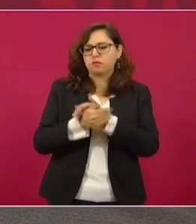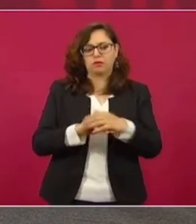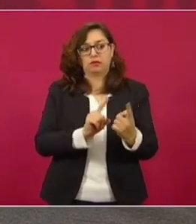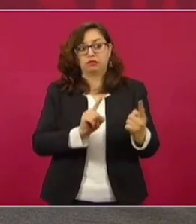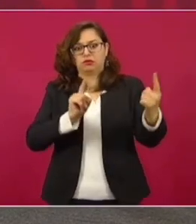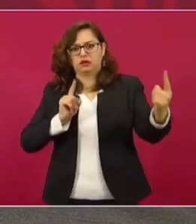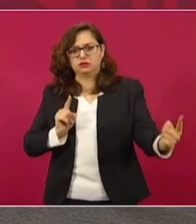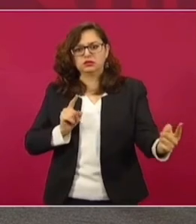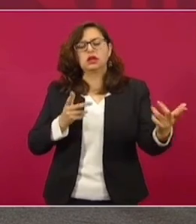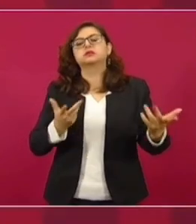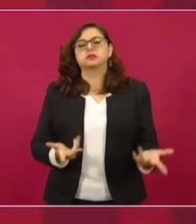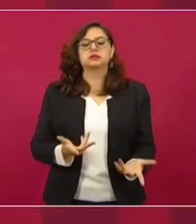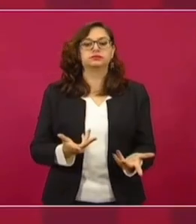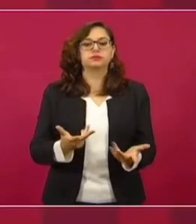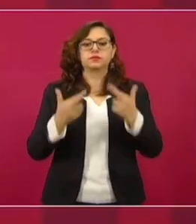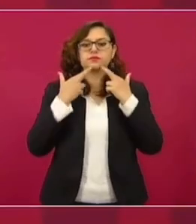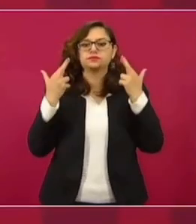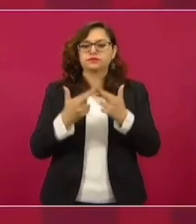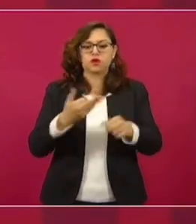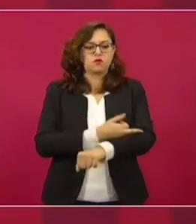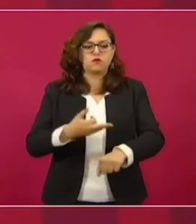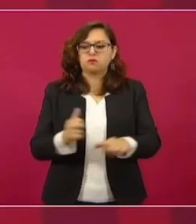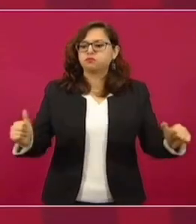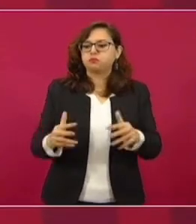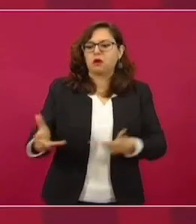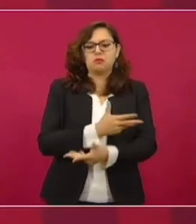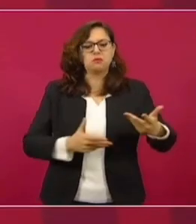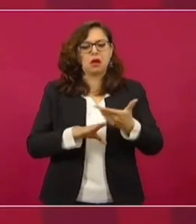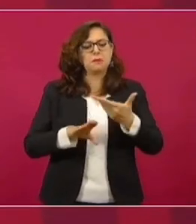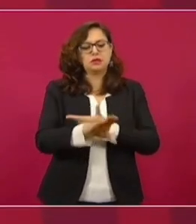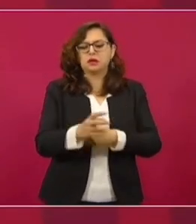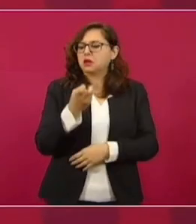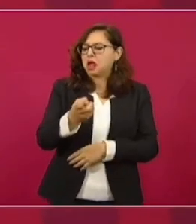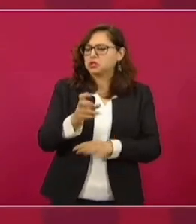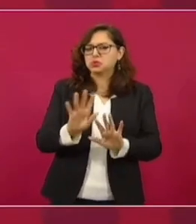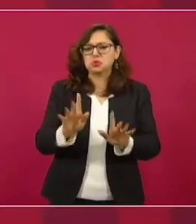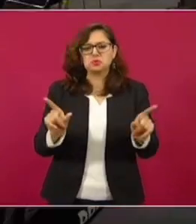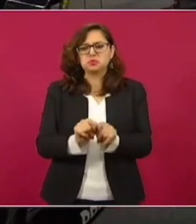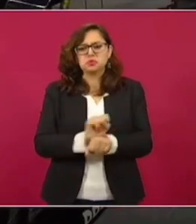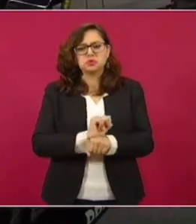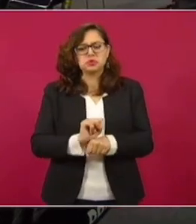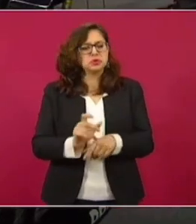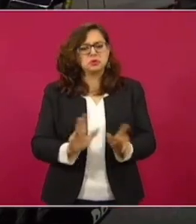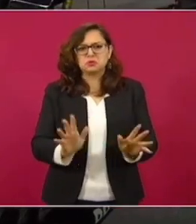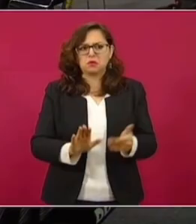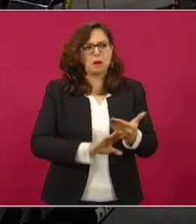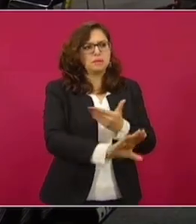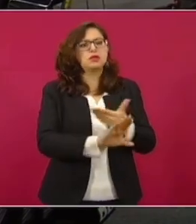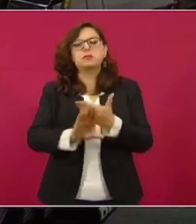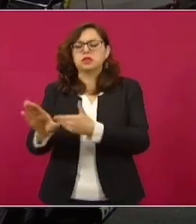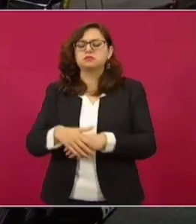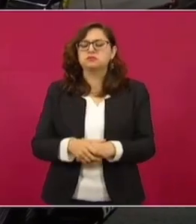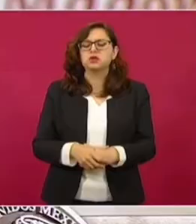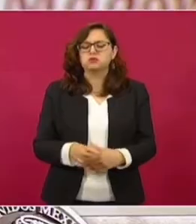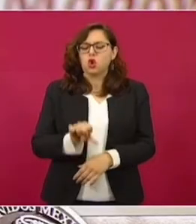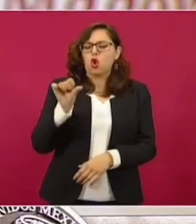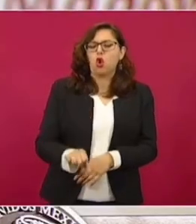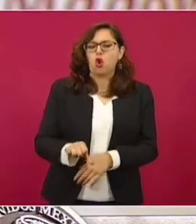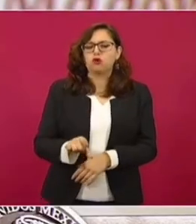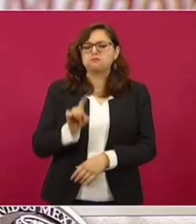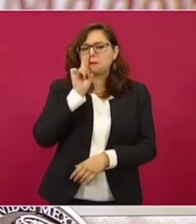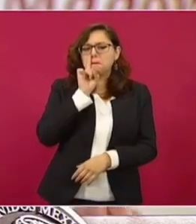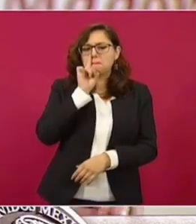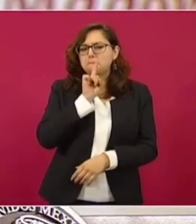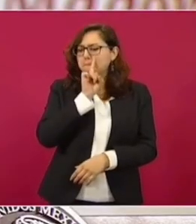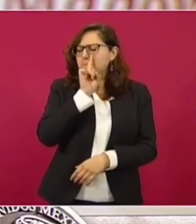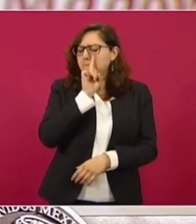distancia, evitar, por ejemplo, las reuniones familiares y así lo hacemos. Sin embargo, hoy me realicé una prueba de esas PCR que